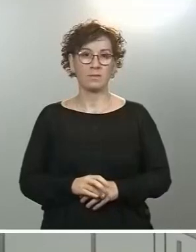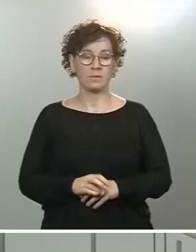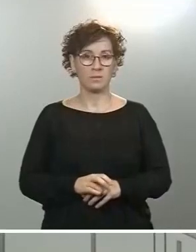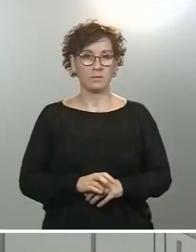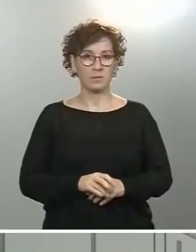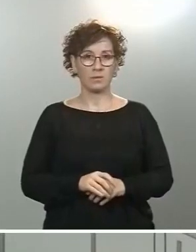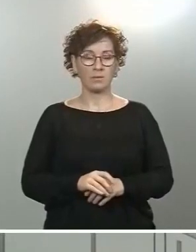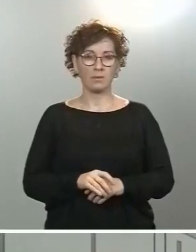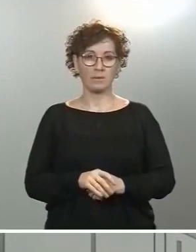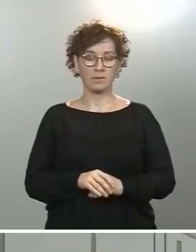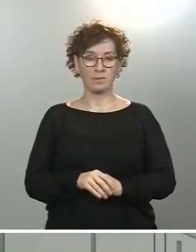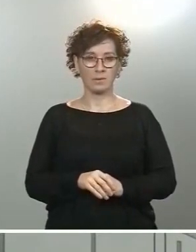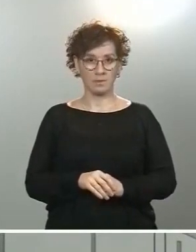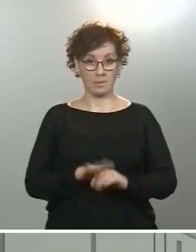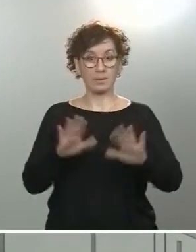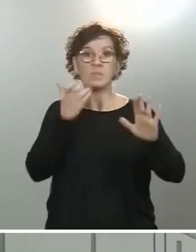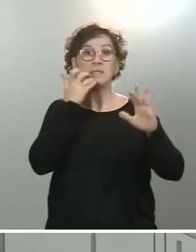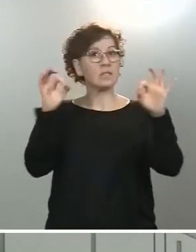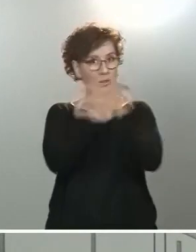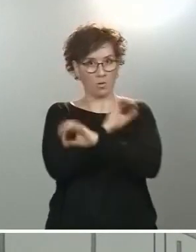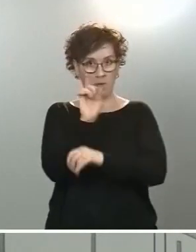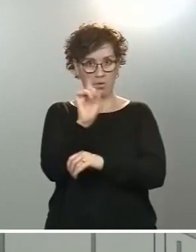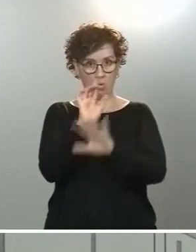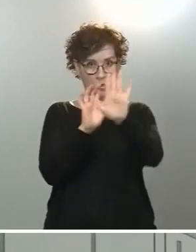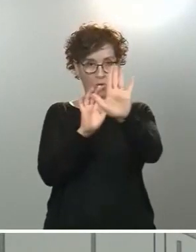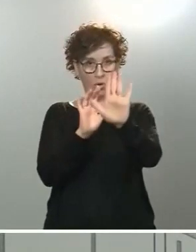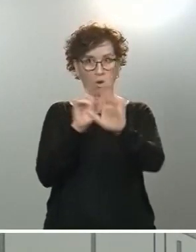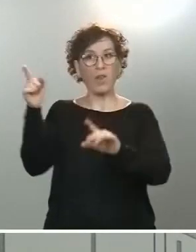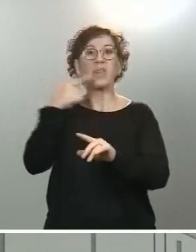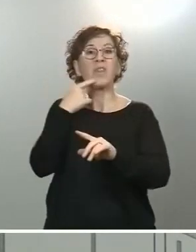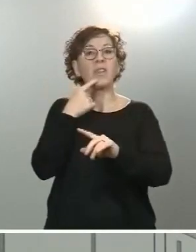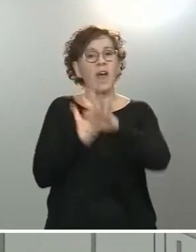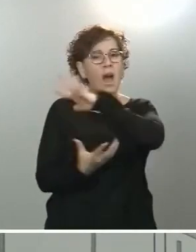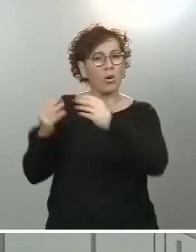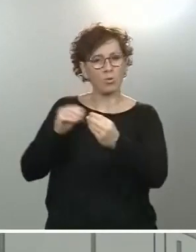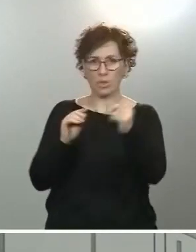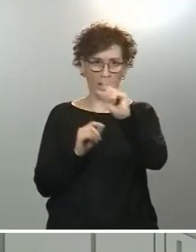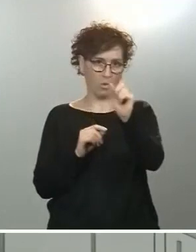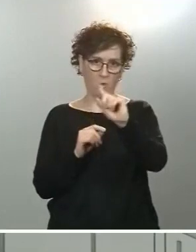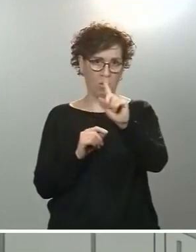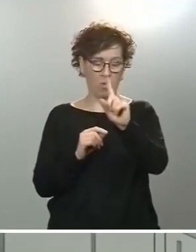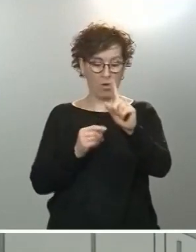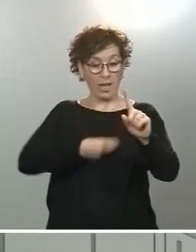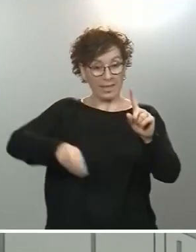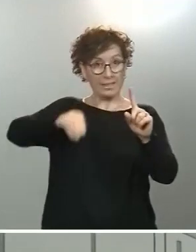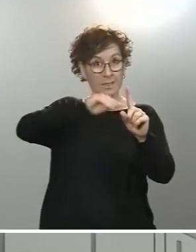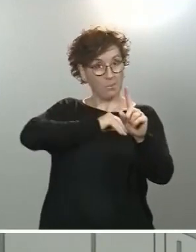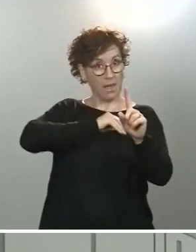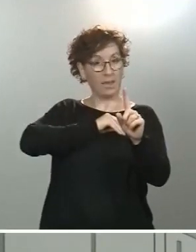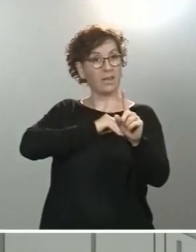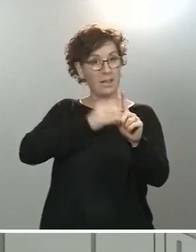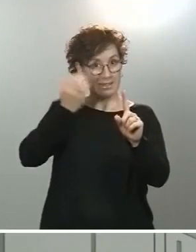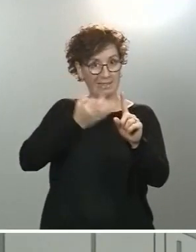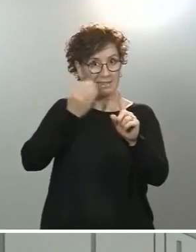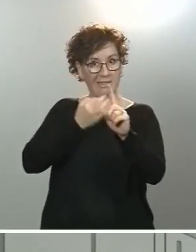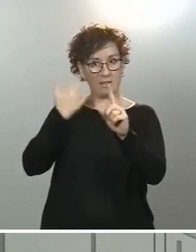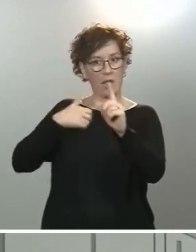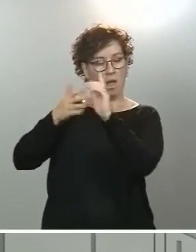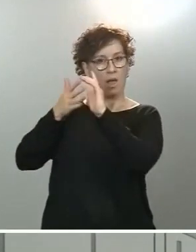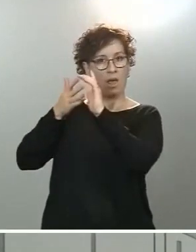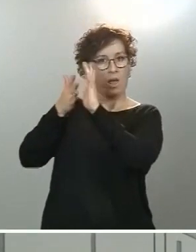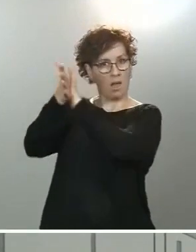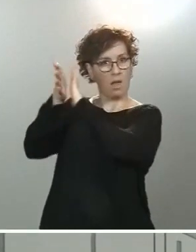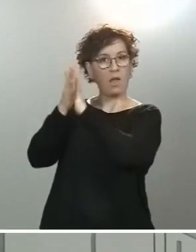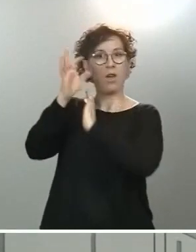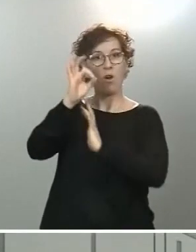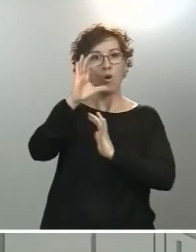Si no me equivoco, la OCDE no dice que se tengan que ajustar. De hecho, creo que ha sido la propia España la que ha dado una explicación a la OCDE